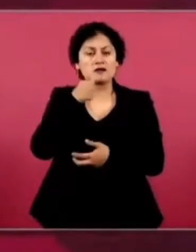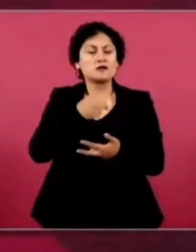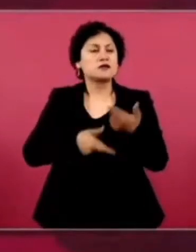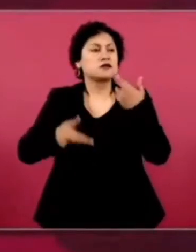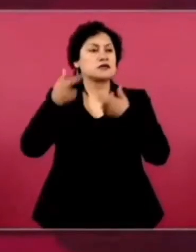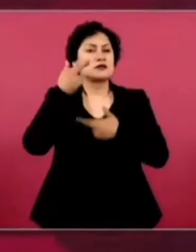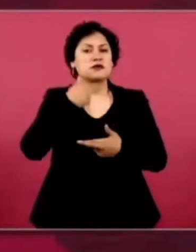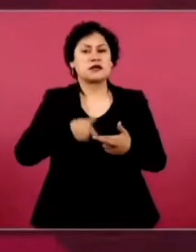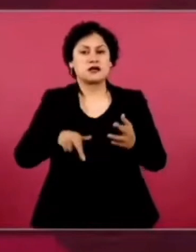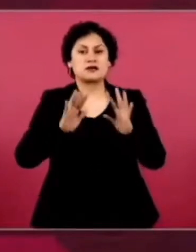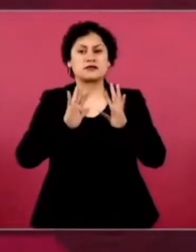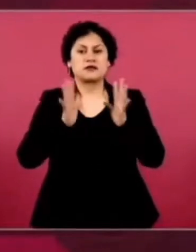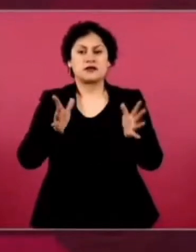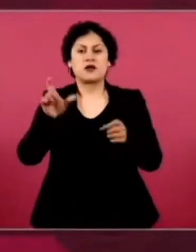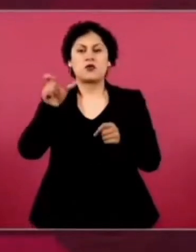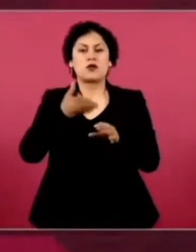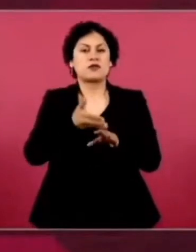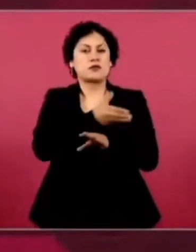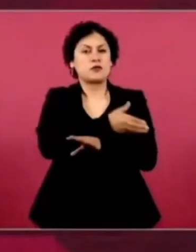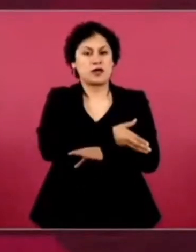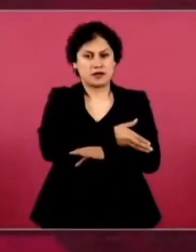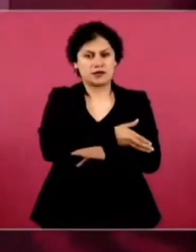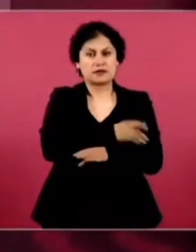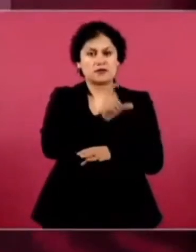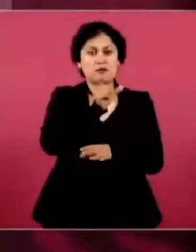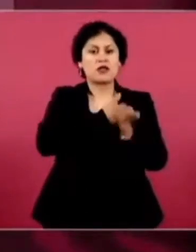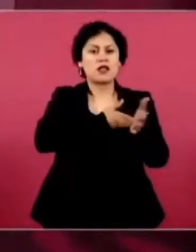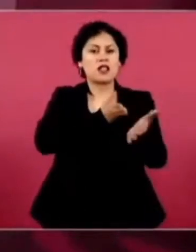De. La guerra de intervención.